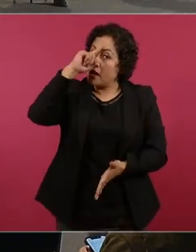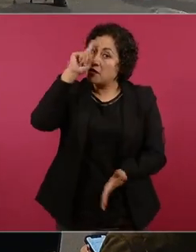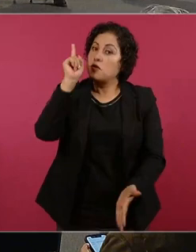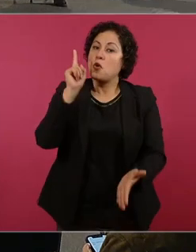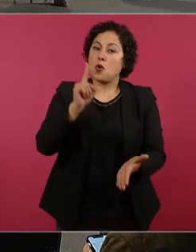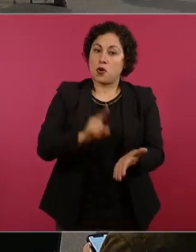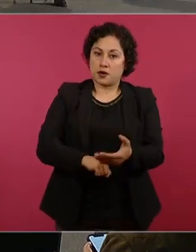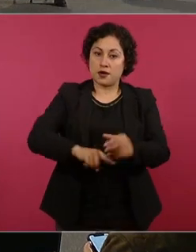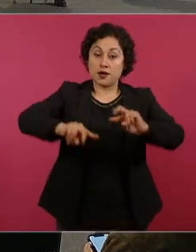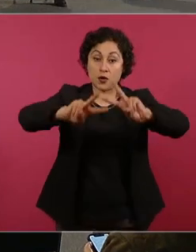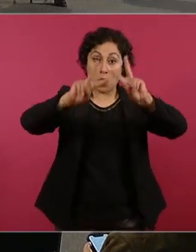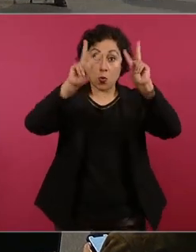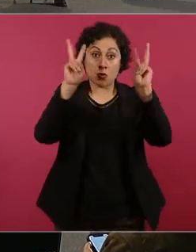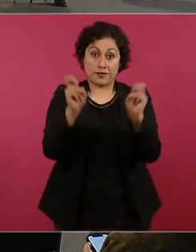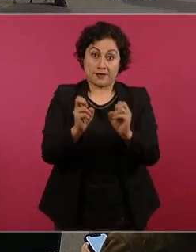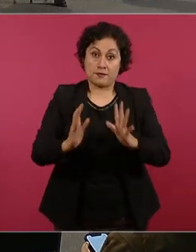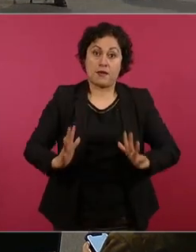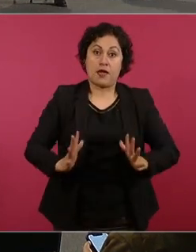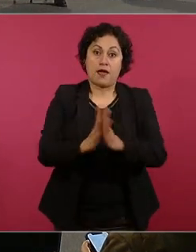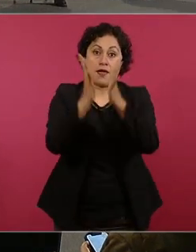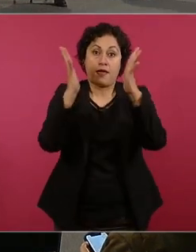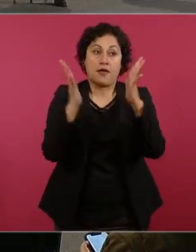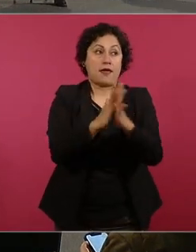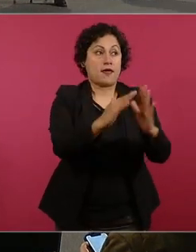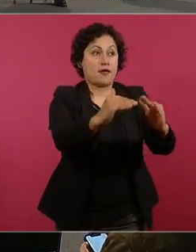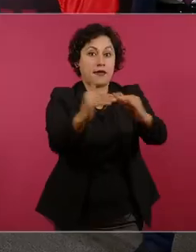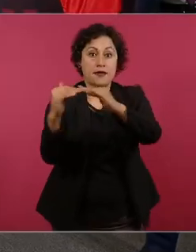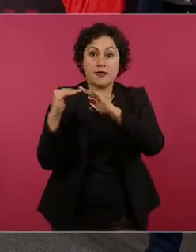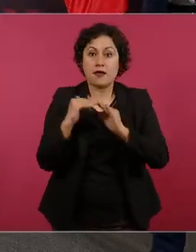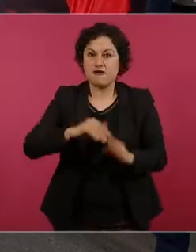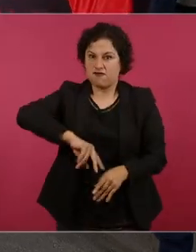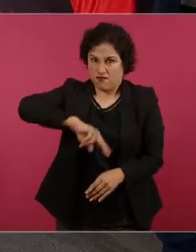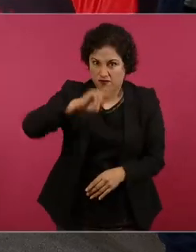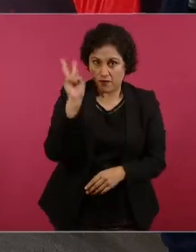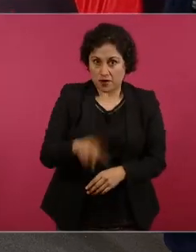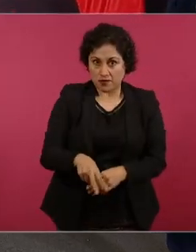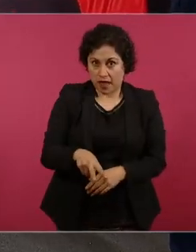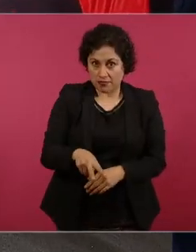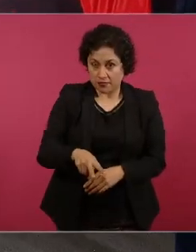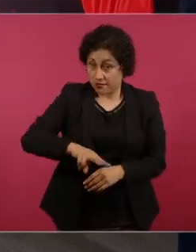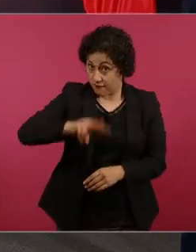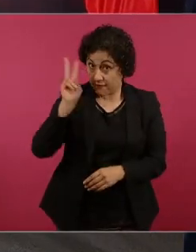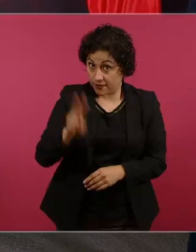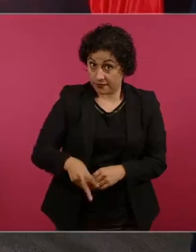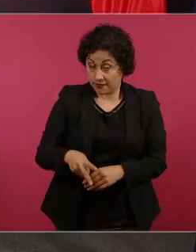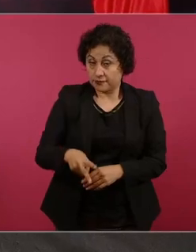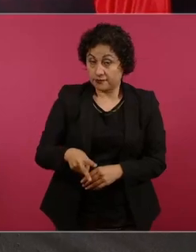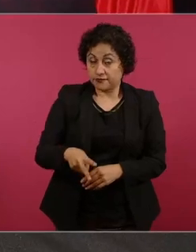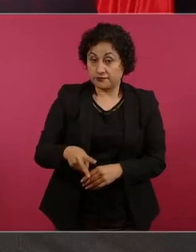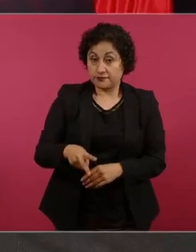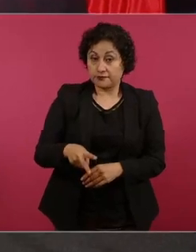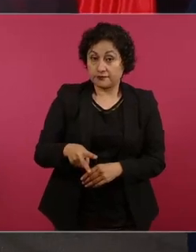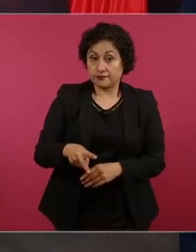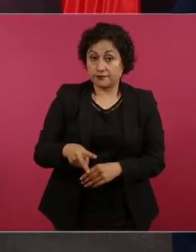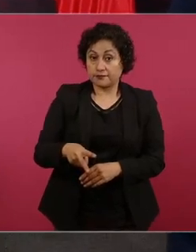democracia verdadera no la que este este